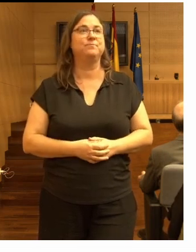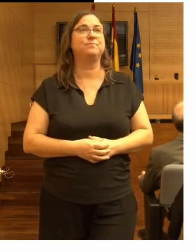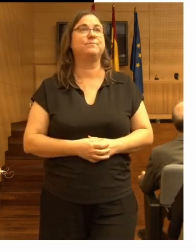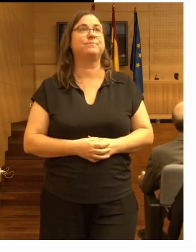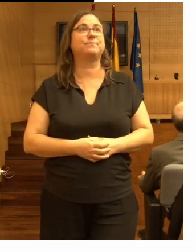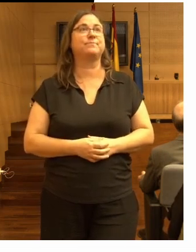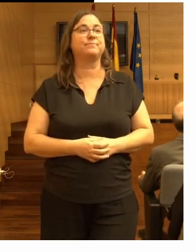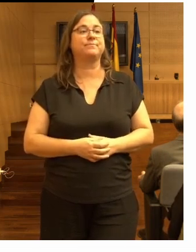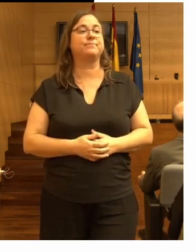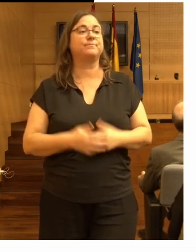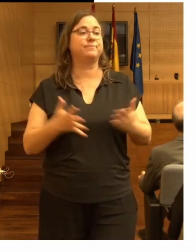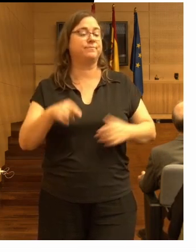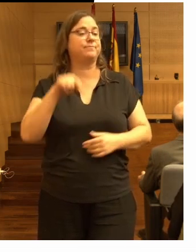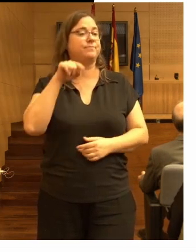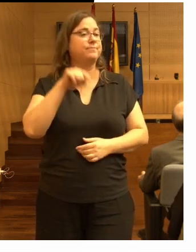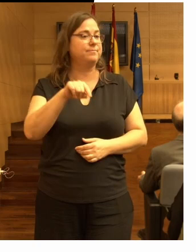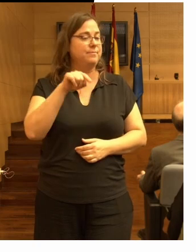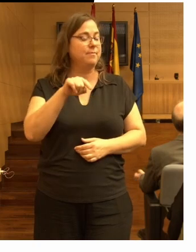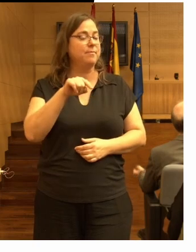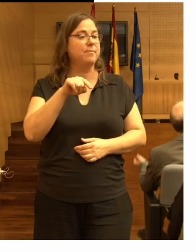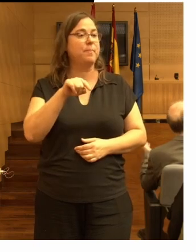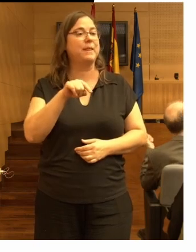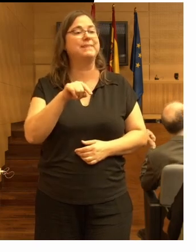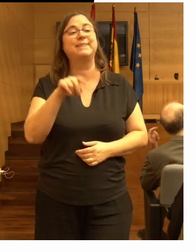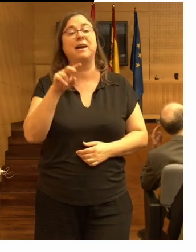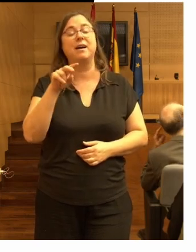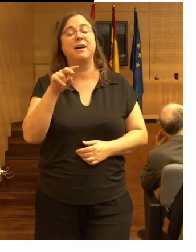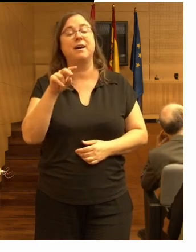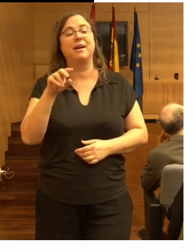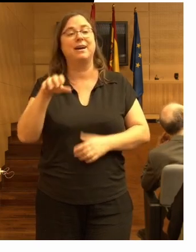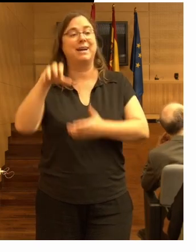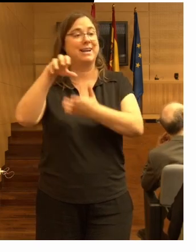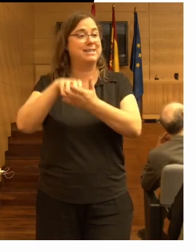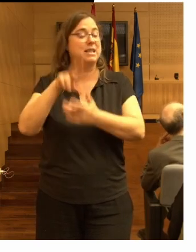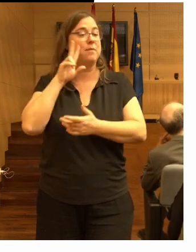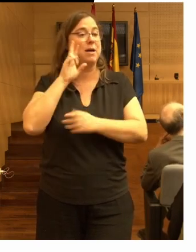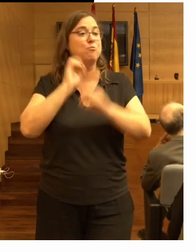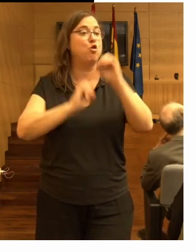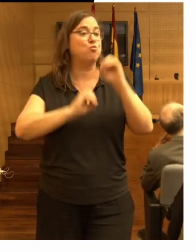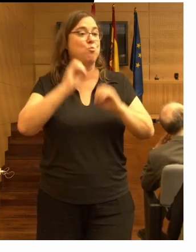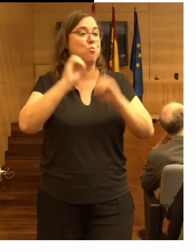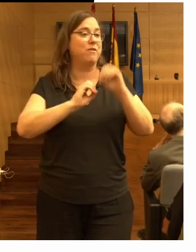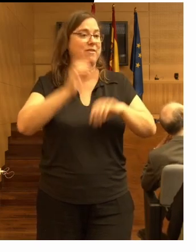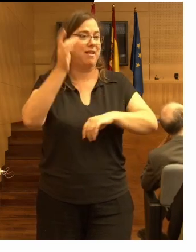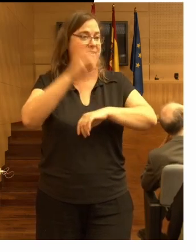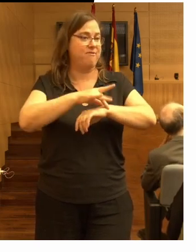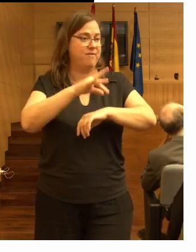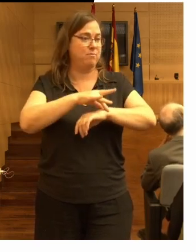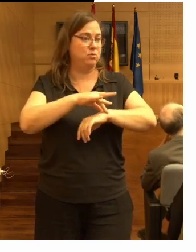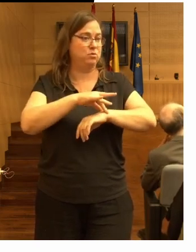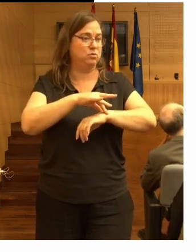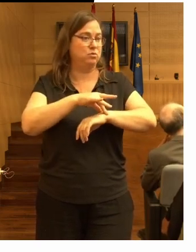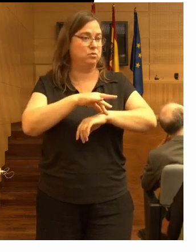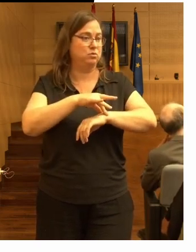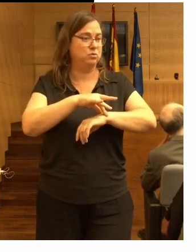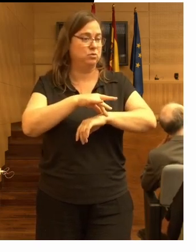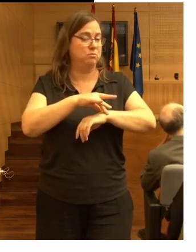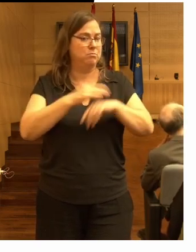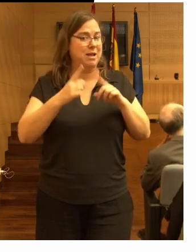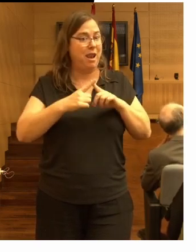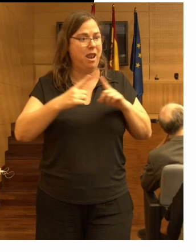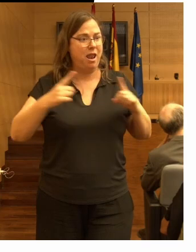bueno para esta residencia vemos que el porcentaje de pacientes de larga